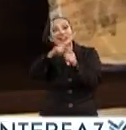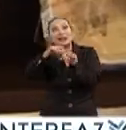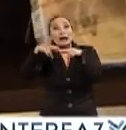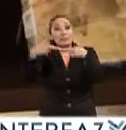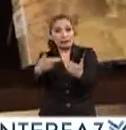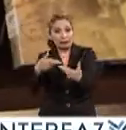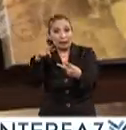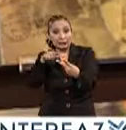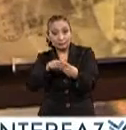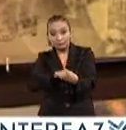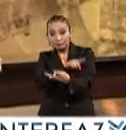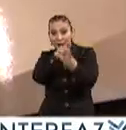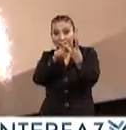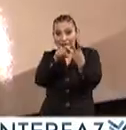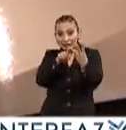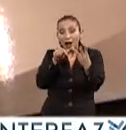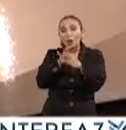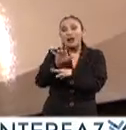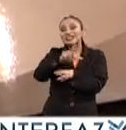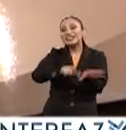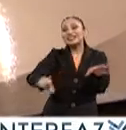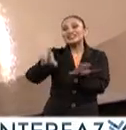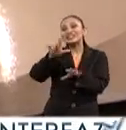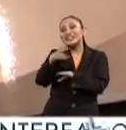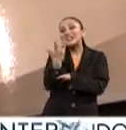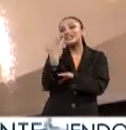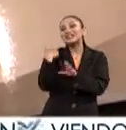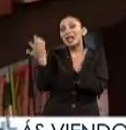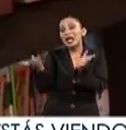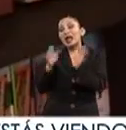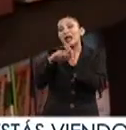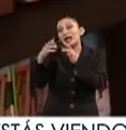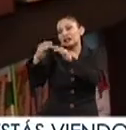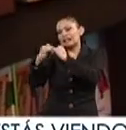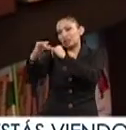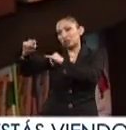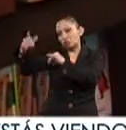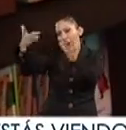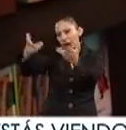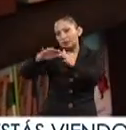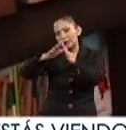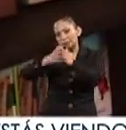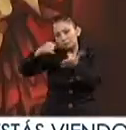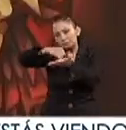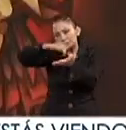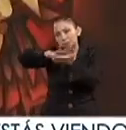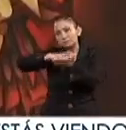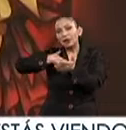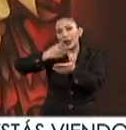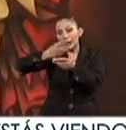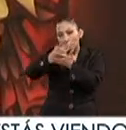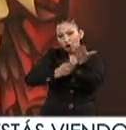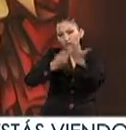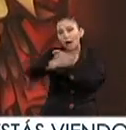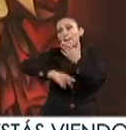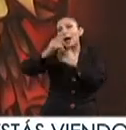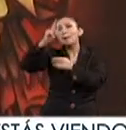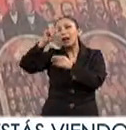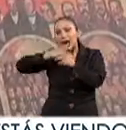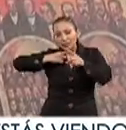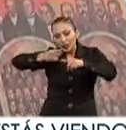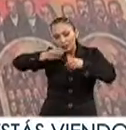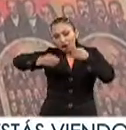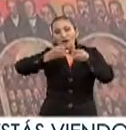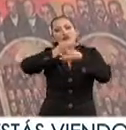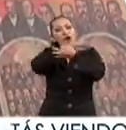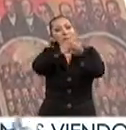y revistas. La tercera son 713 publicaciones institucionales que lo conforman los planes, programas de desarrollo,